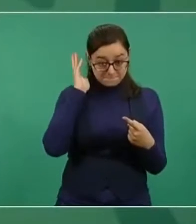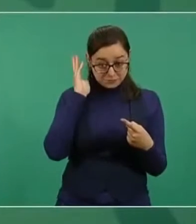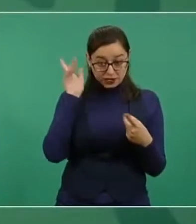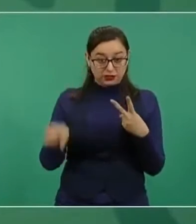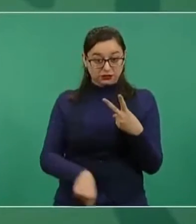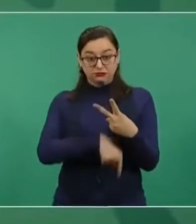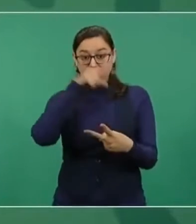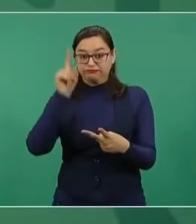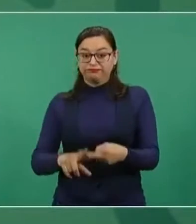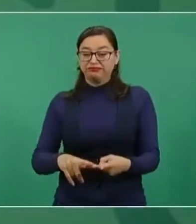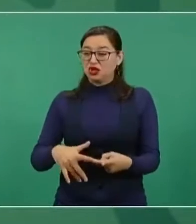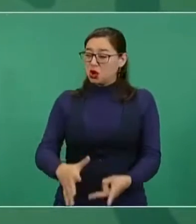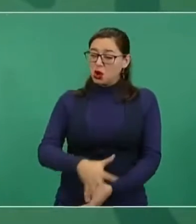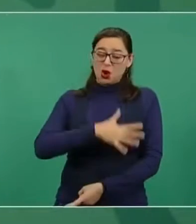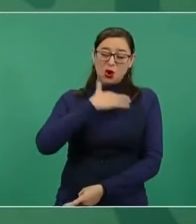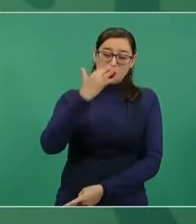es la corrupción.